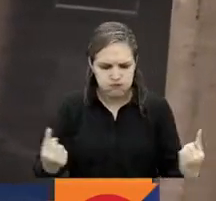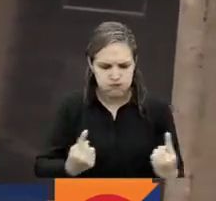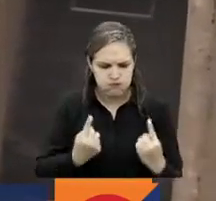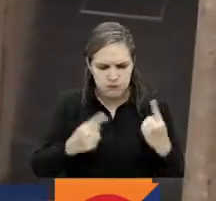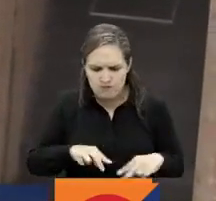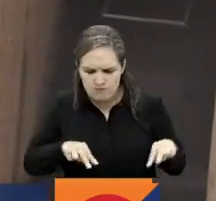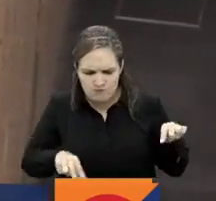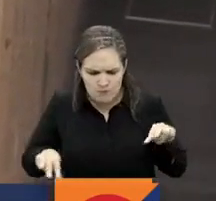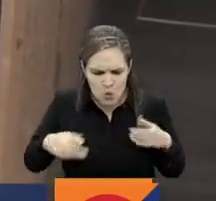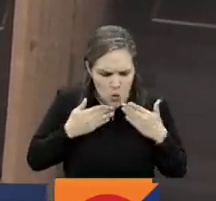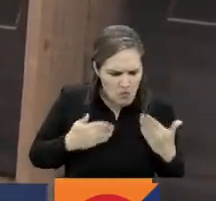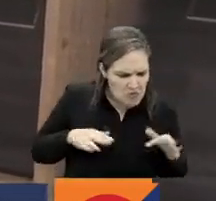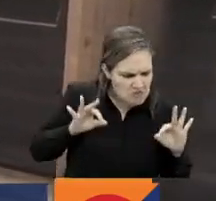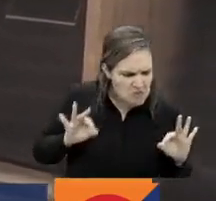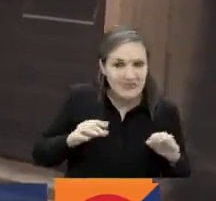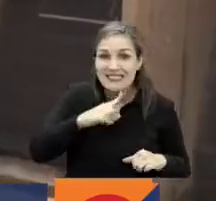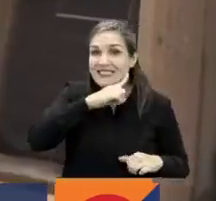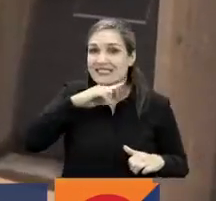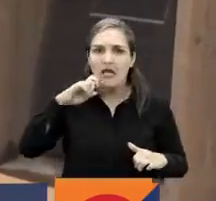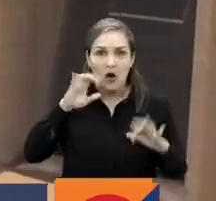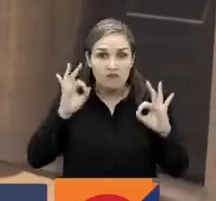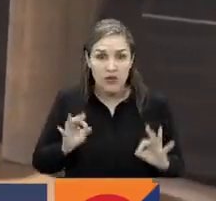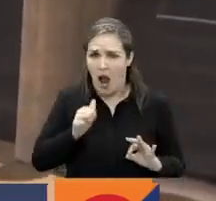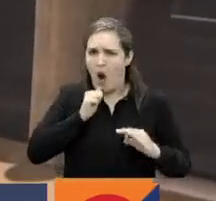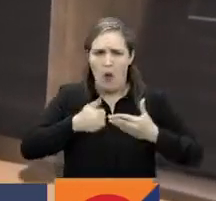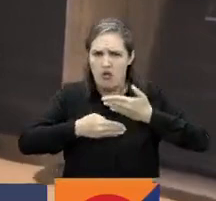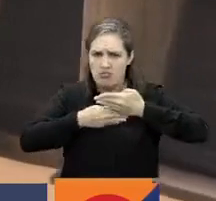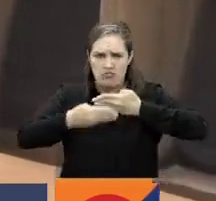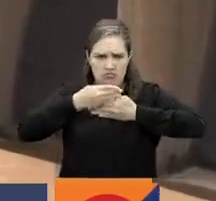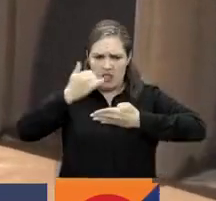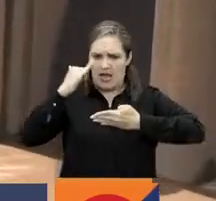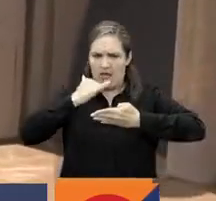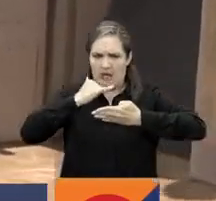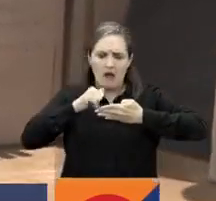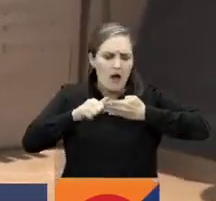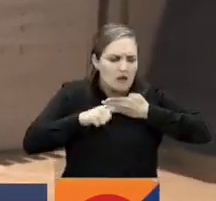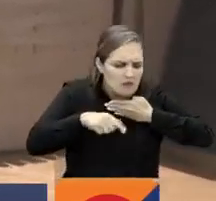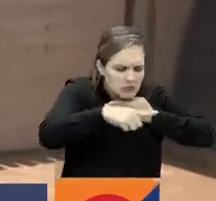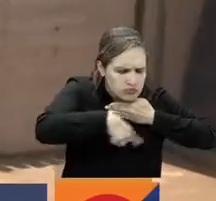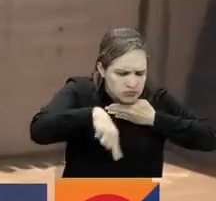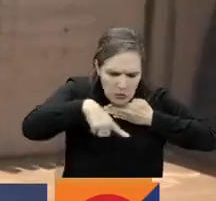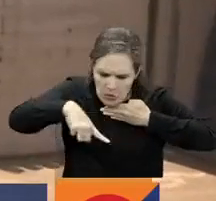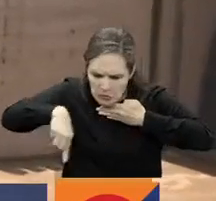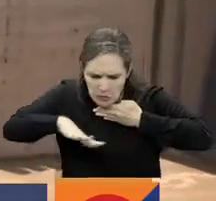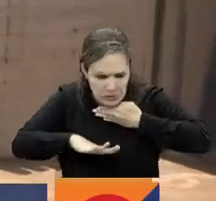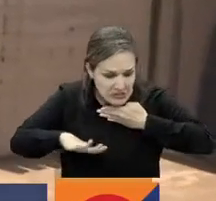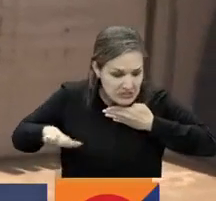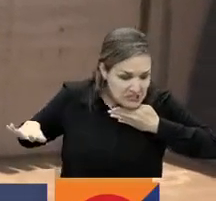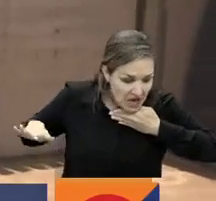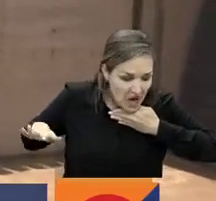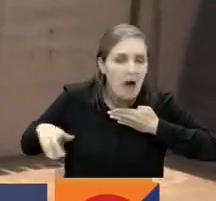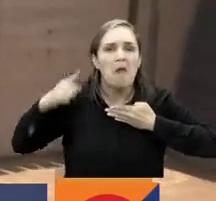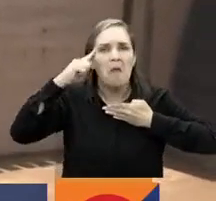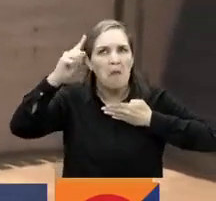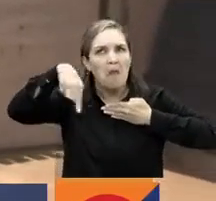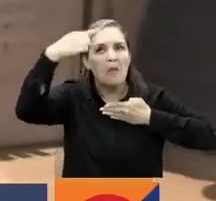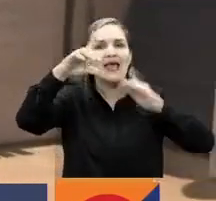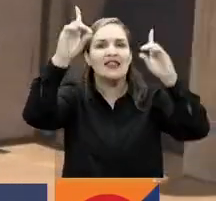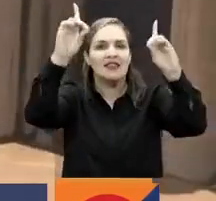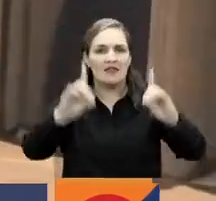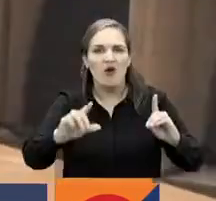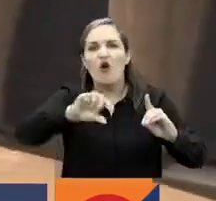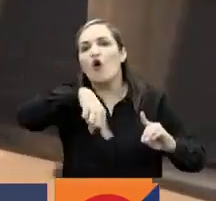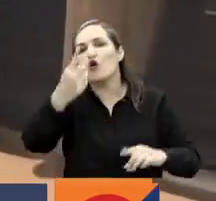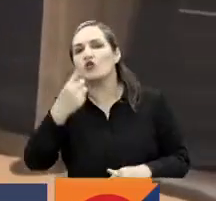estado de las generadoras durante varias horas. Después de ello se definirá el día de las pruebas con agua para generar